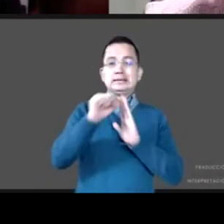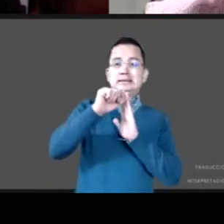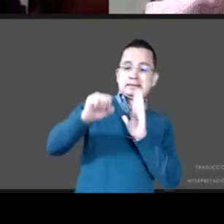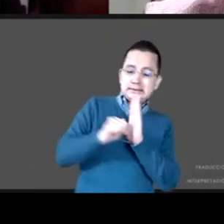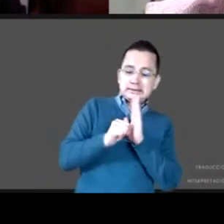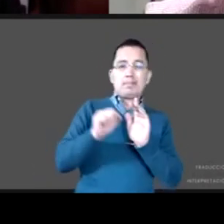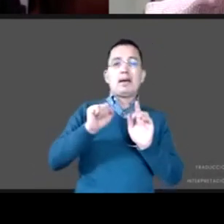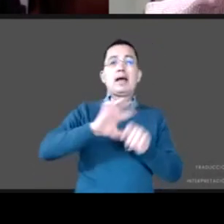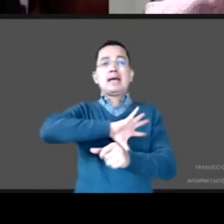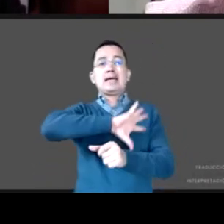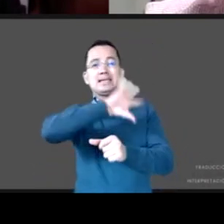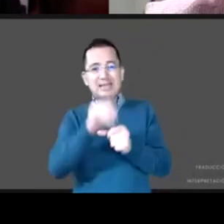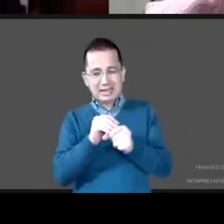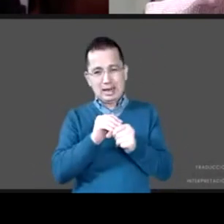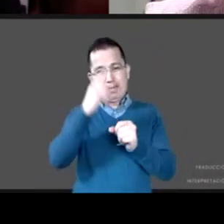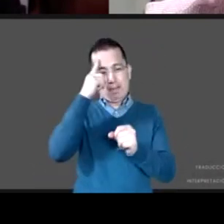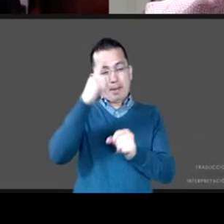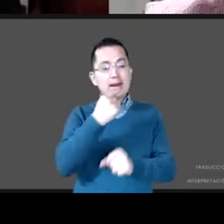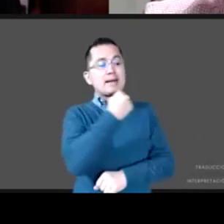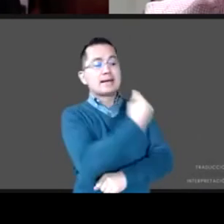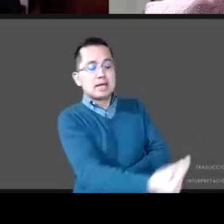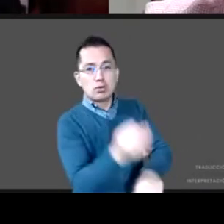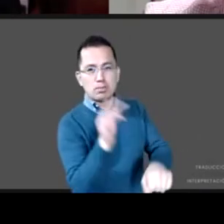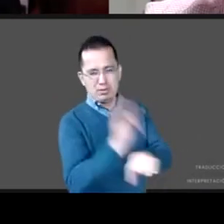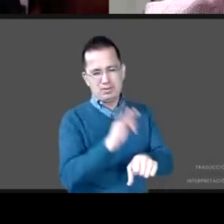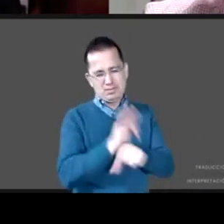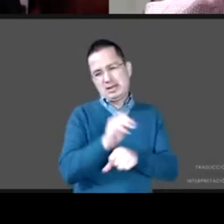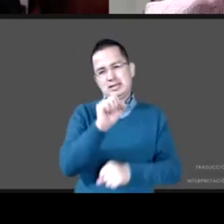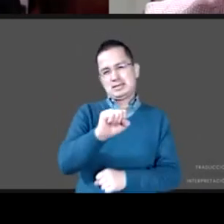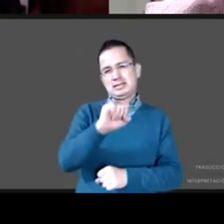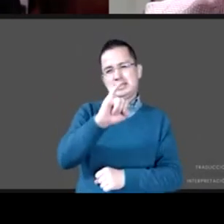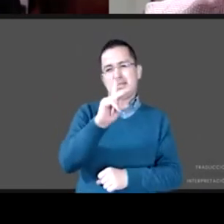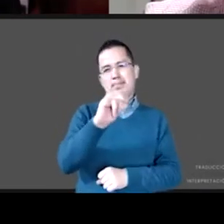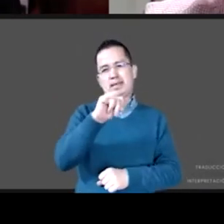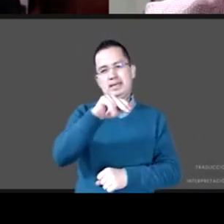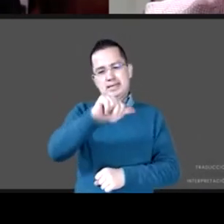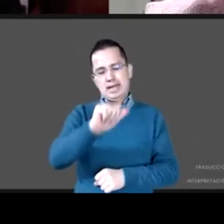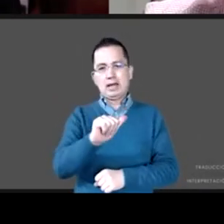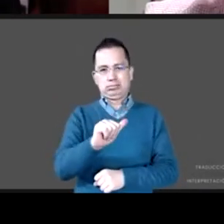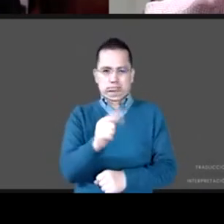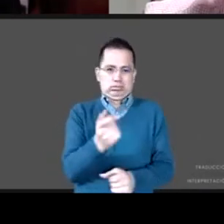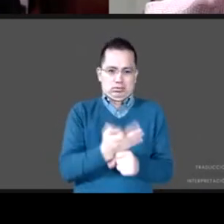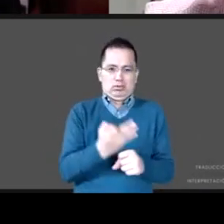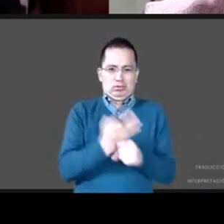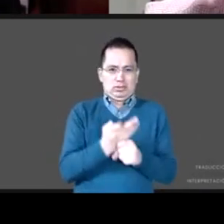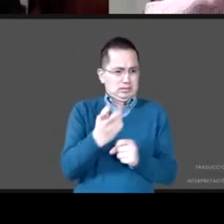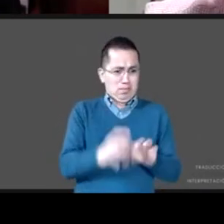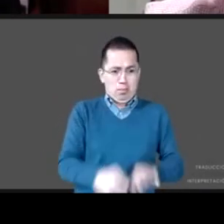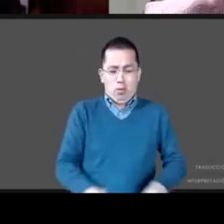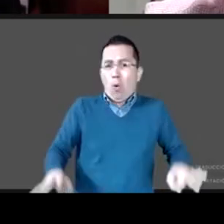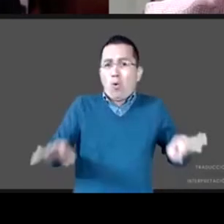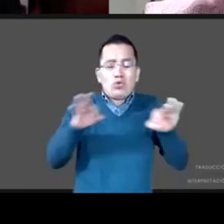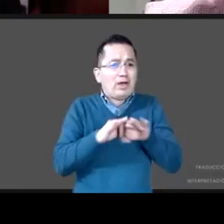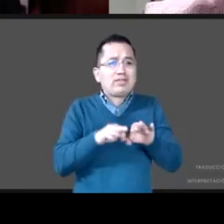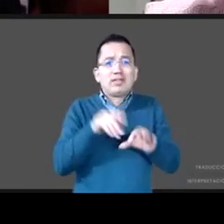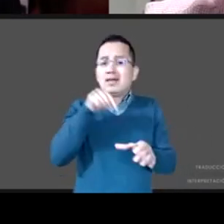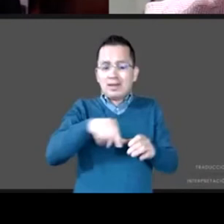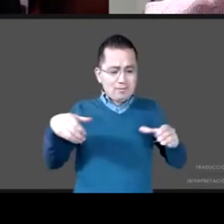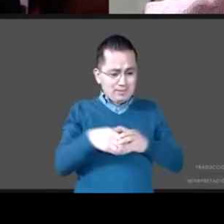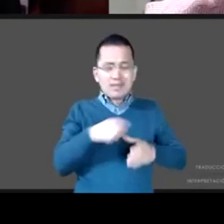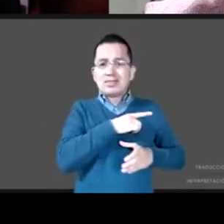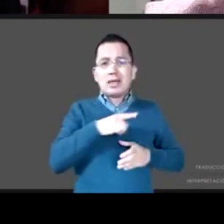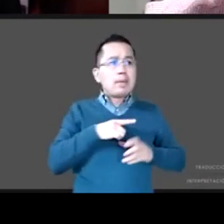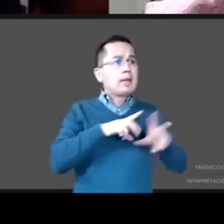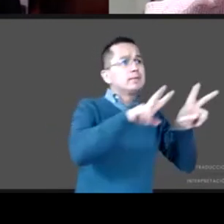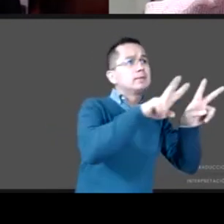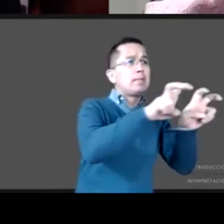ahora que está en el aire la discusión con el presidente esa es la idea articularla hacerla transversal como bien sabes tú